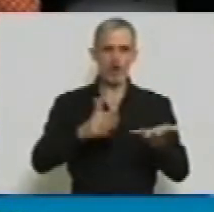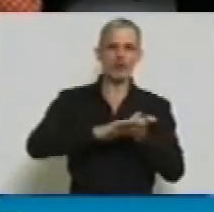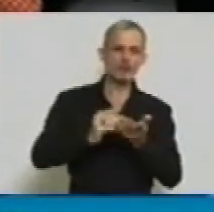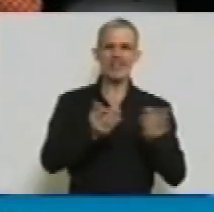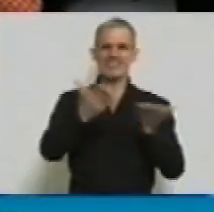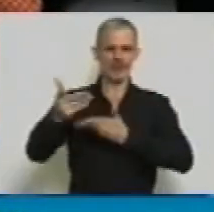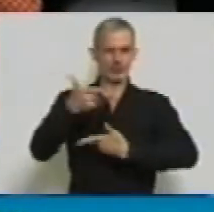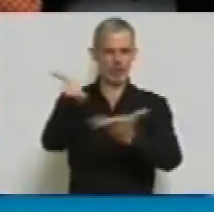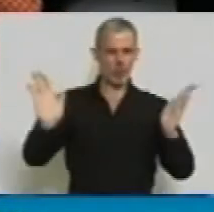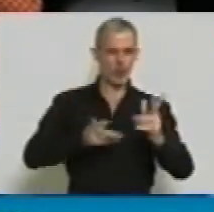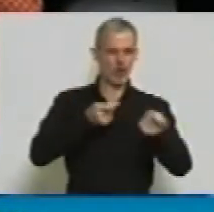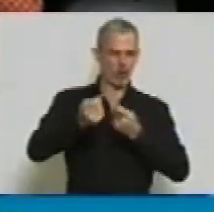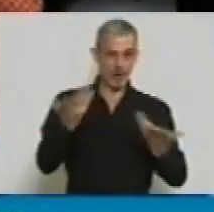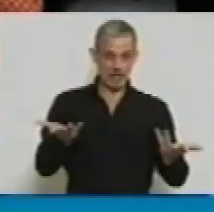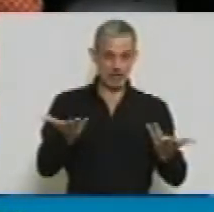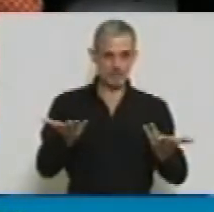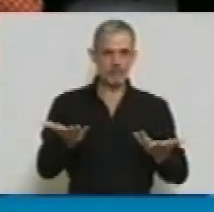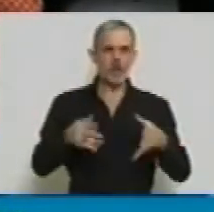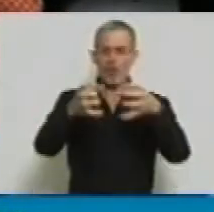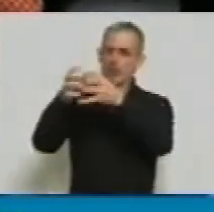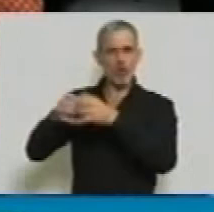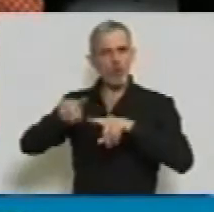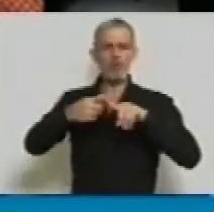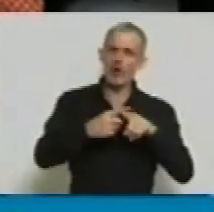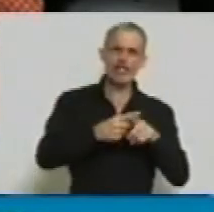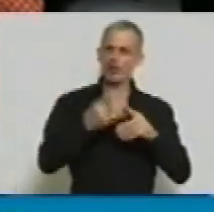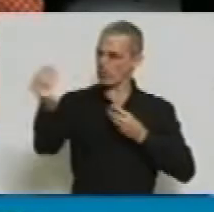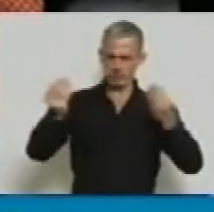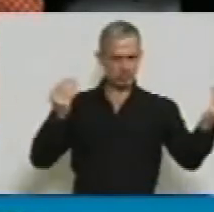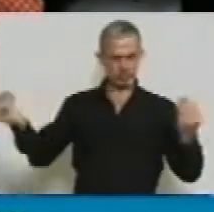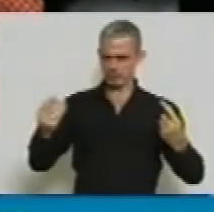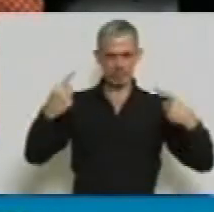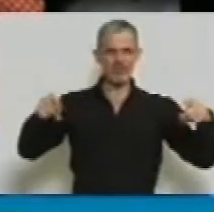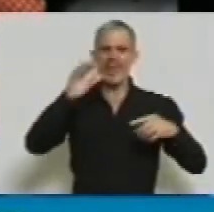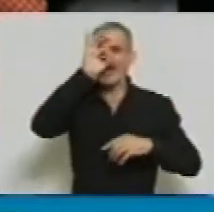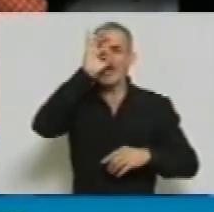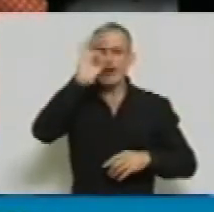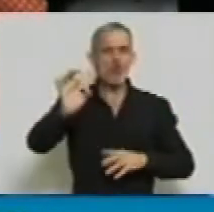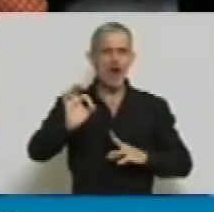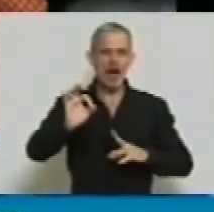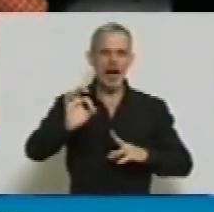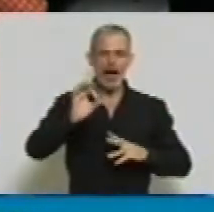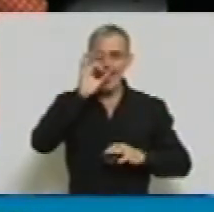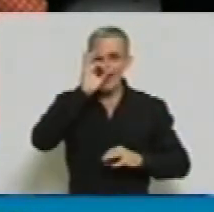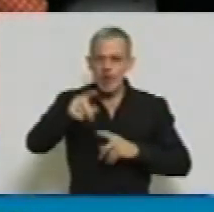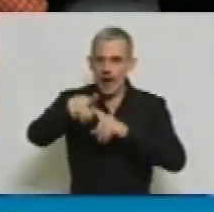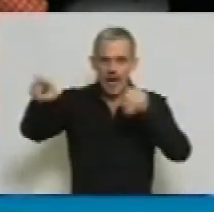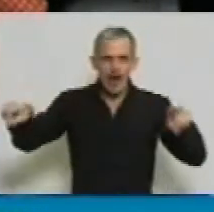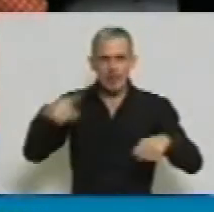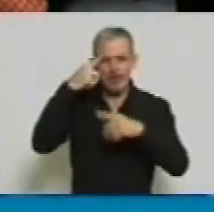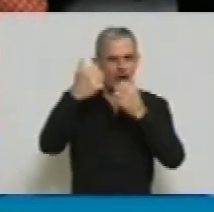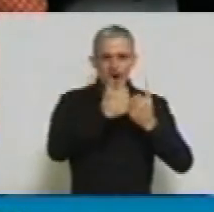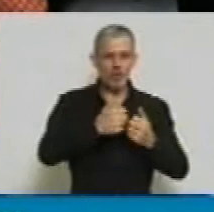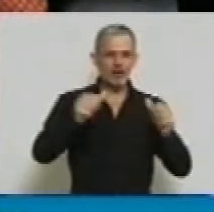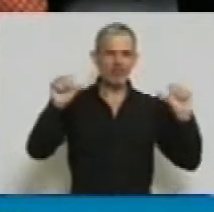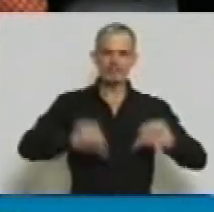servicios públicos. De todos los partidos y de todas las representaciones, nunca ninguno de ellos logró consenso